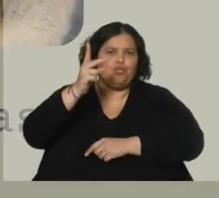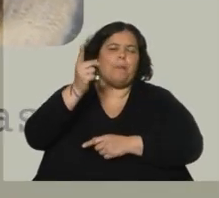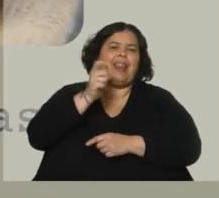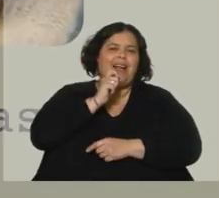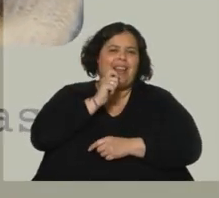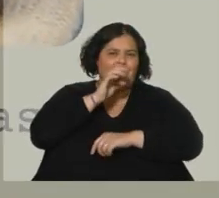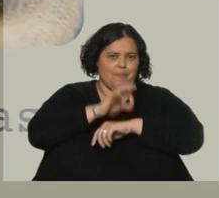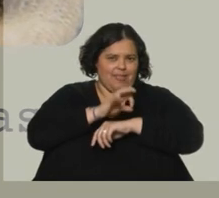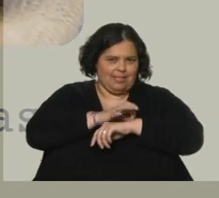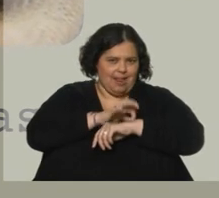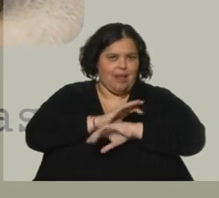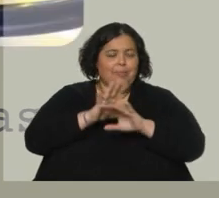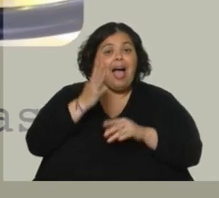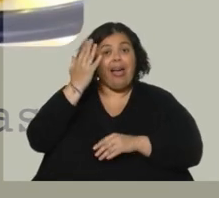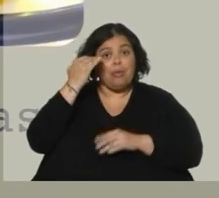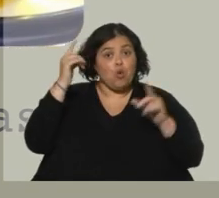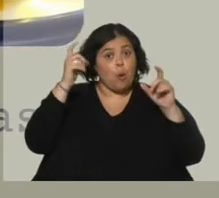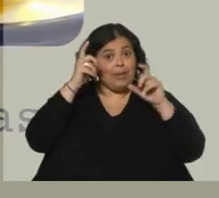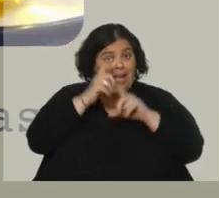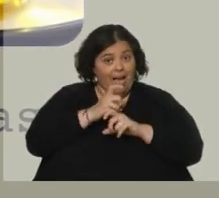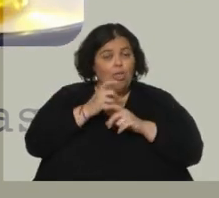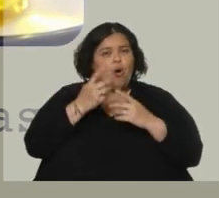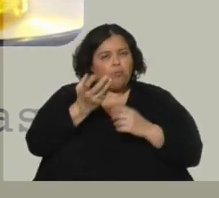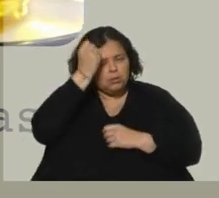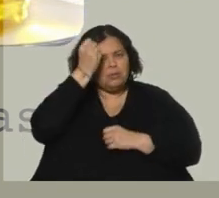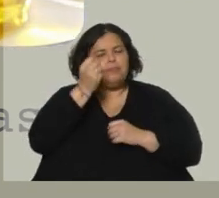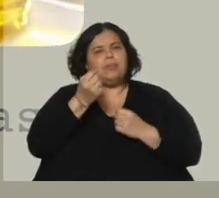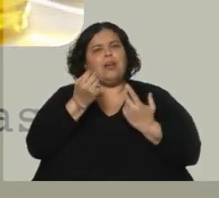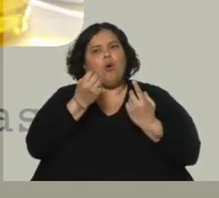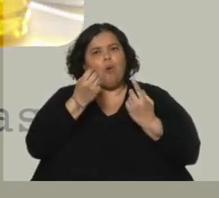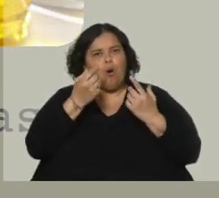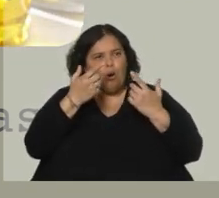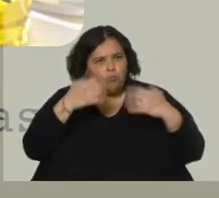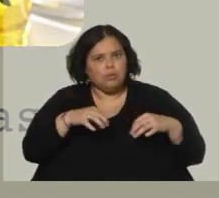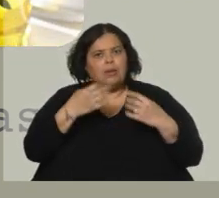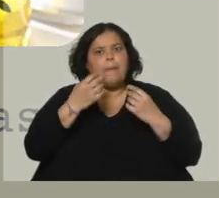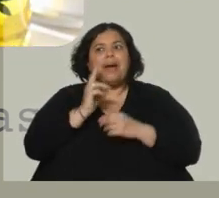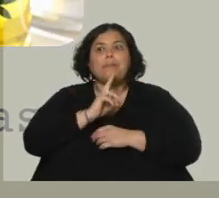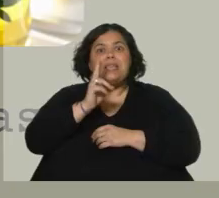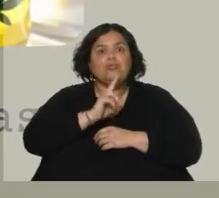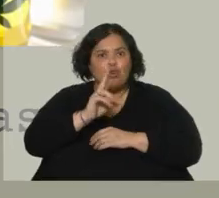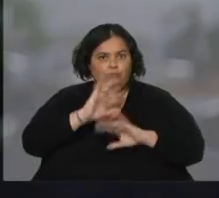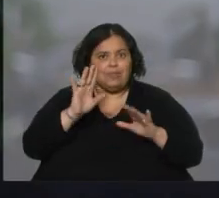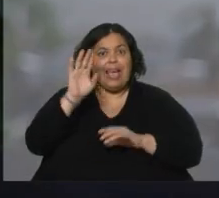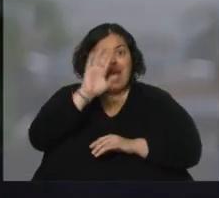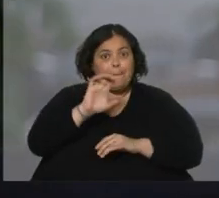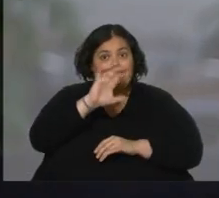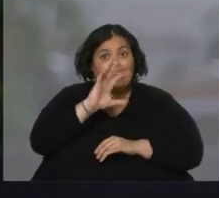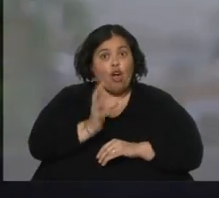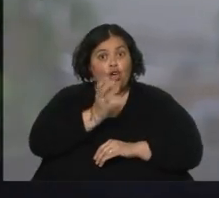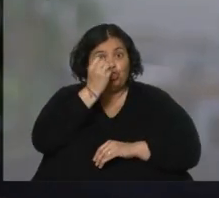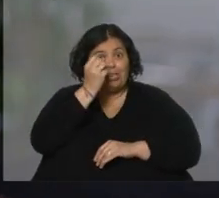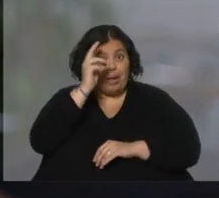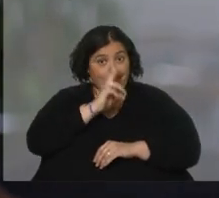era muy complicado conseguir una licencia. Finalmente las empresas empezaron a conseguir licencias, pero una vez que consiguieron las licencias, después de un